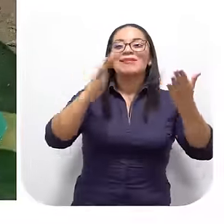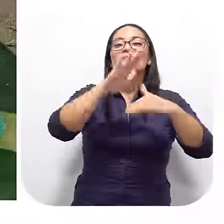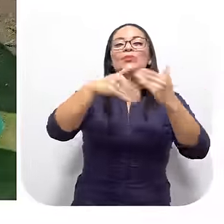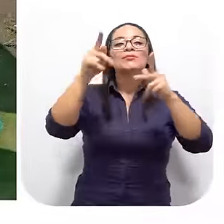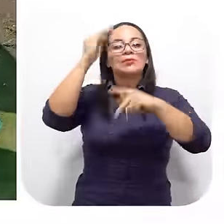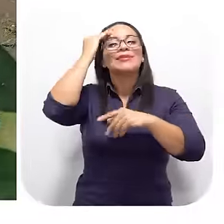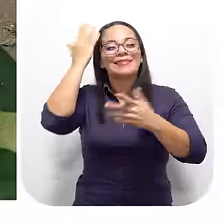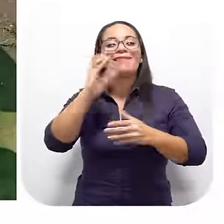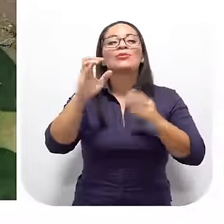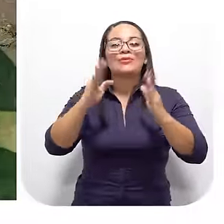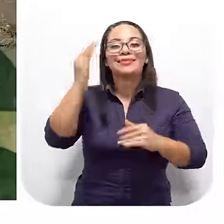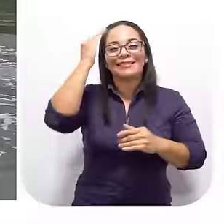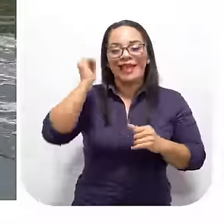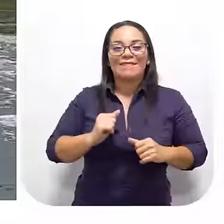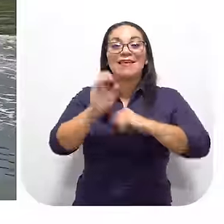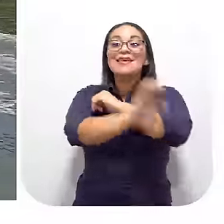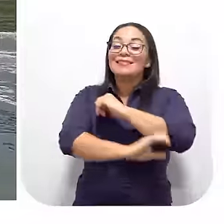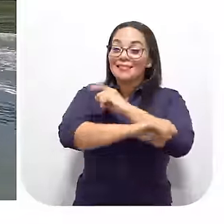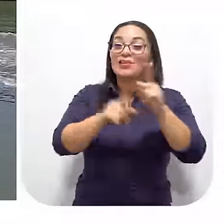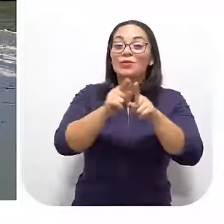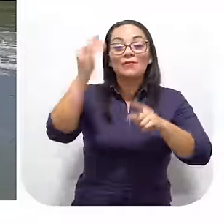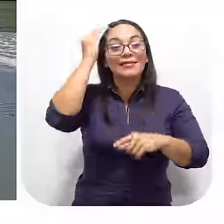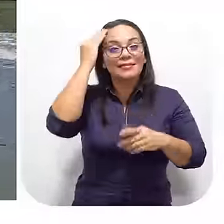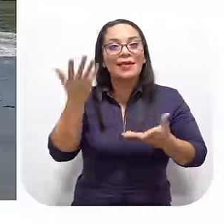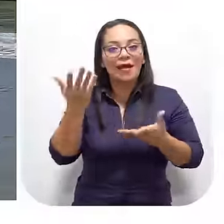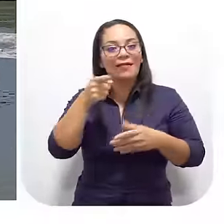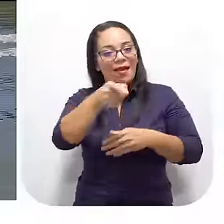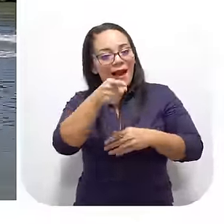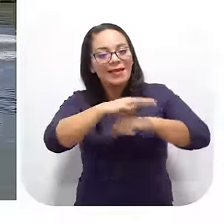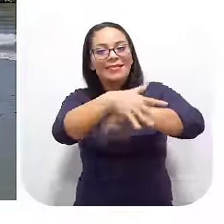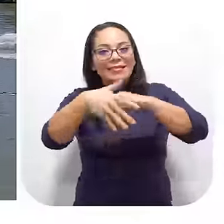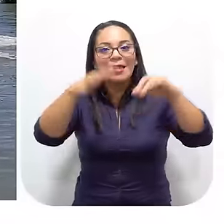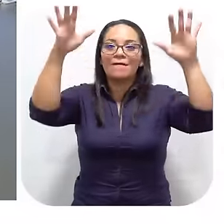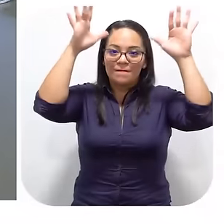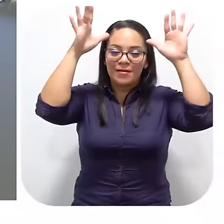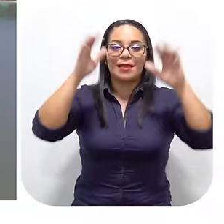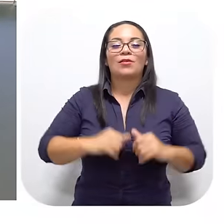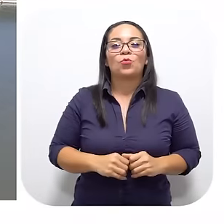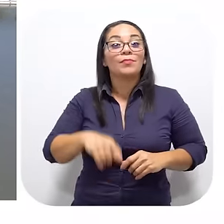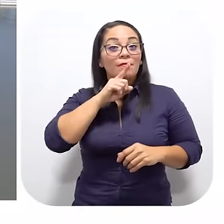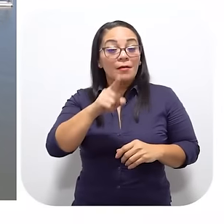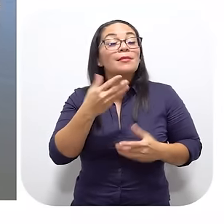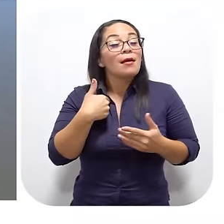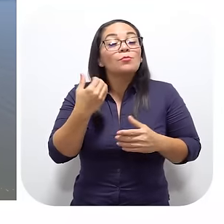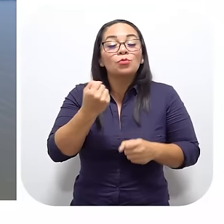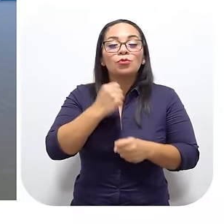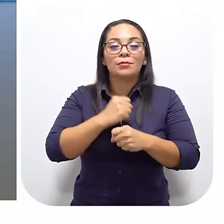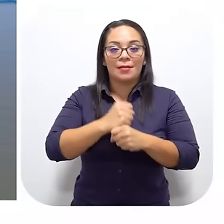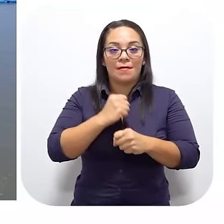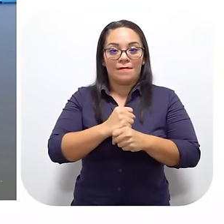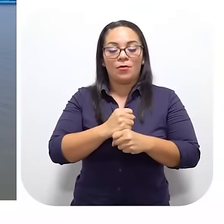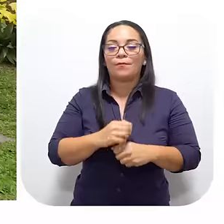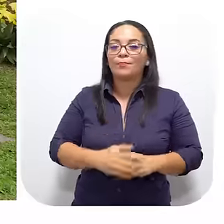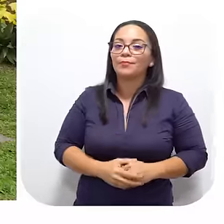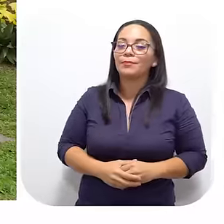Todos lo conocen Todos Todos los chicos Y en el extranjero Ya saben Que es Isla de Venado Entonces Si hay mucho